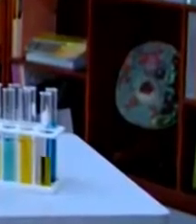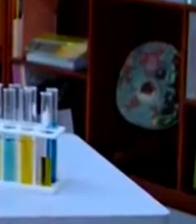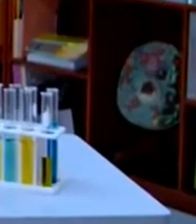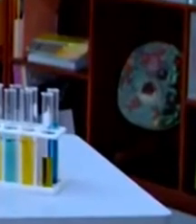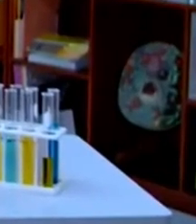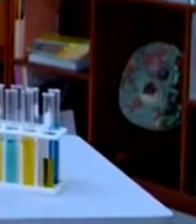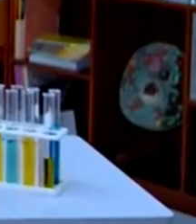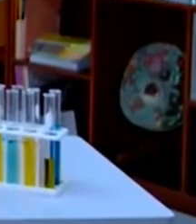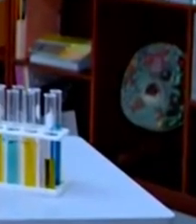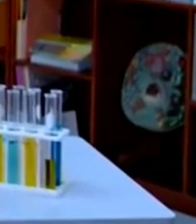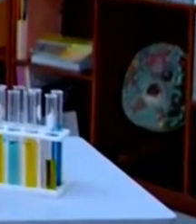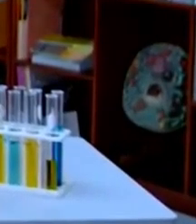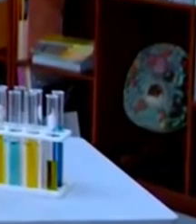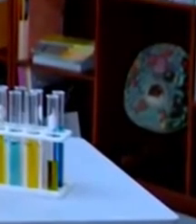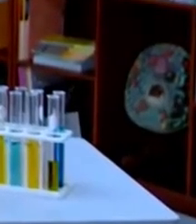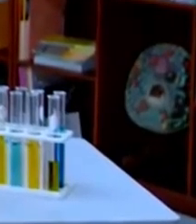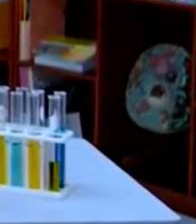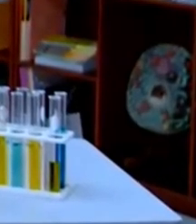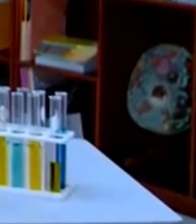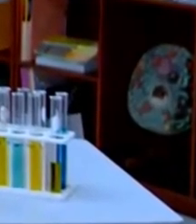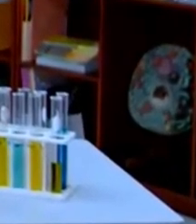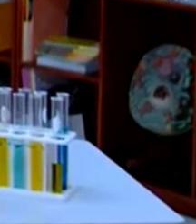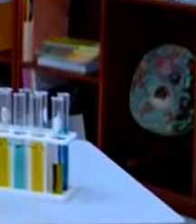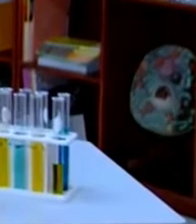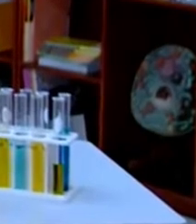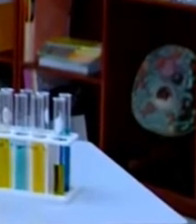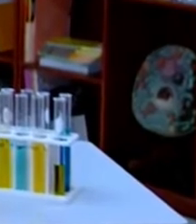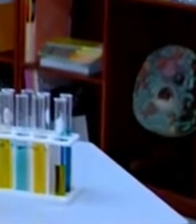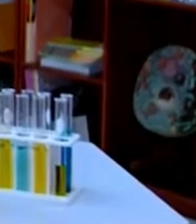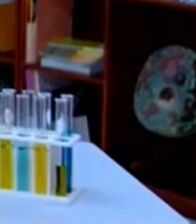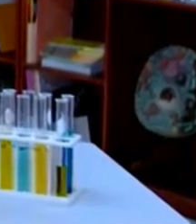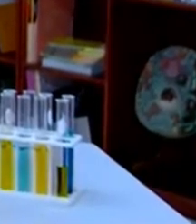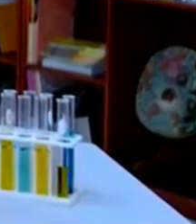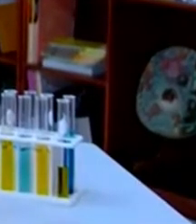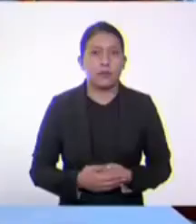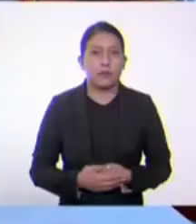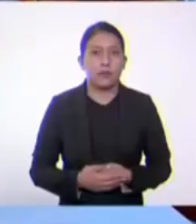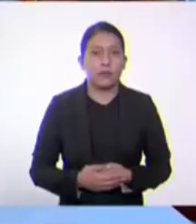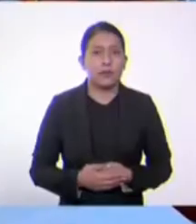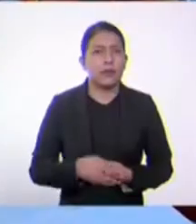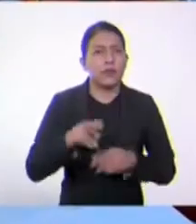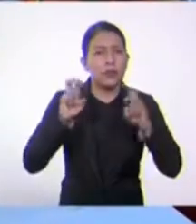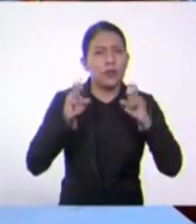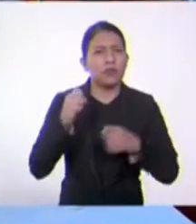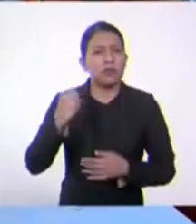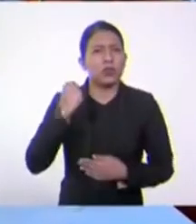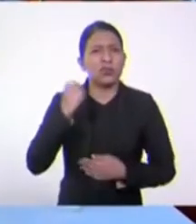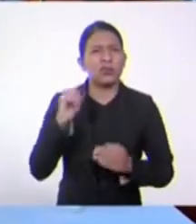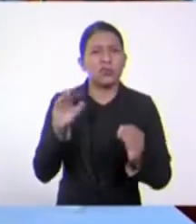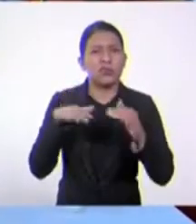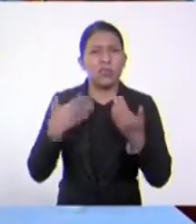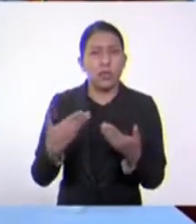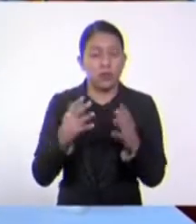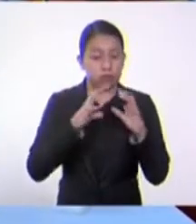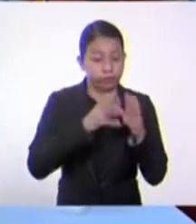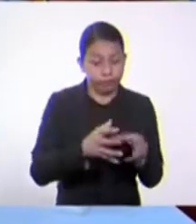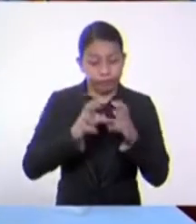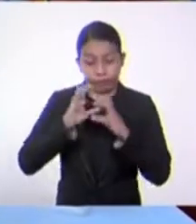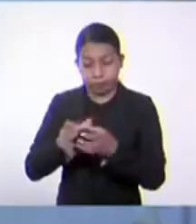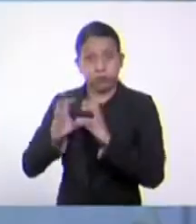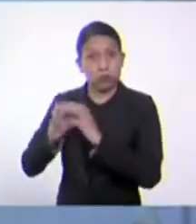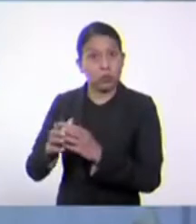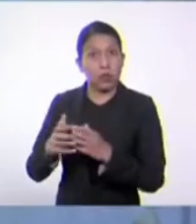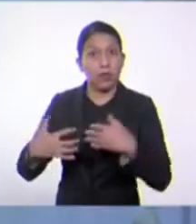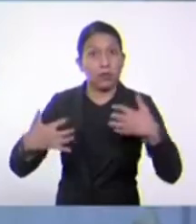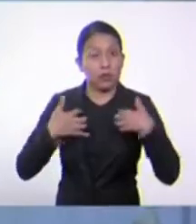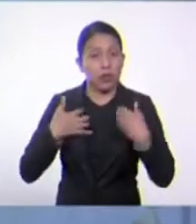Hola amigos, hemos estado aprendiendo en estos días sobre lo importante que es el clasificar a los seres vivos.